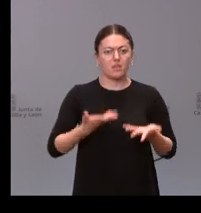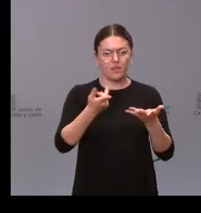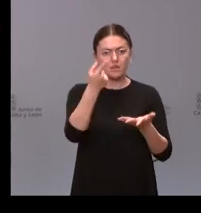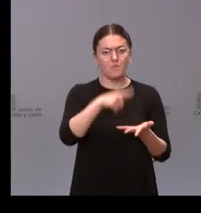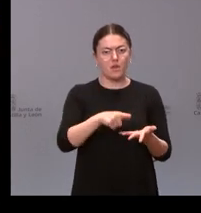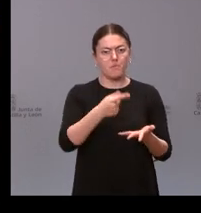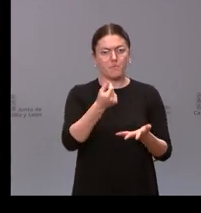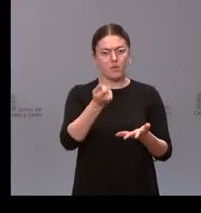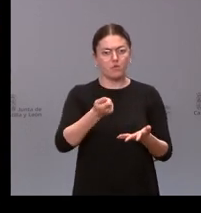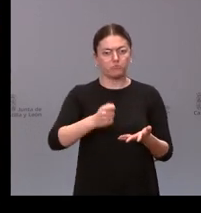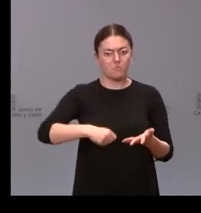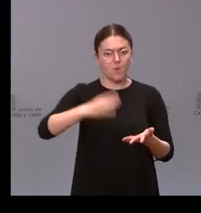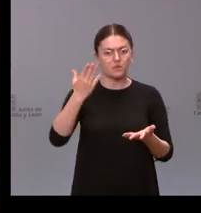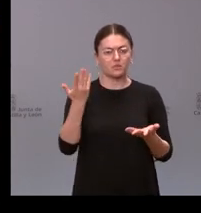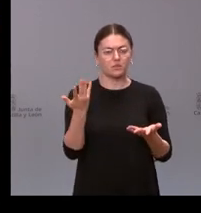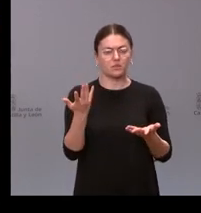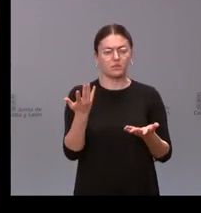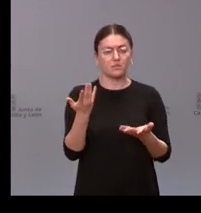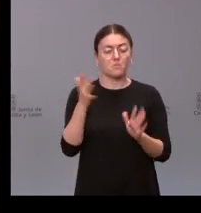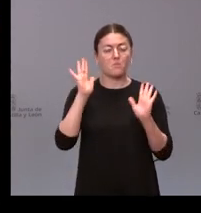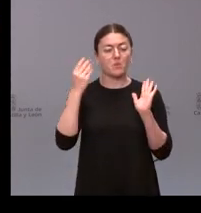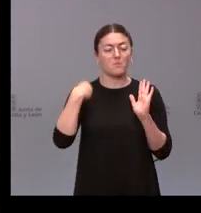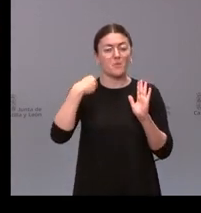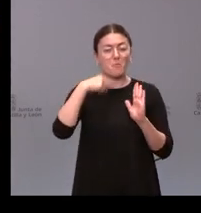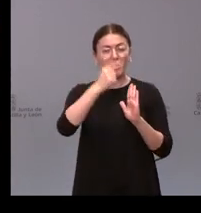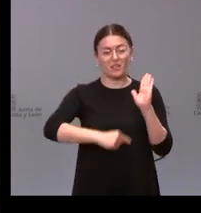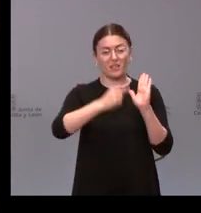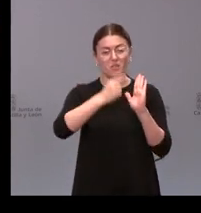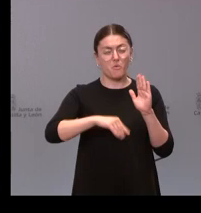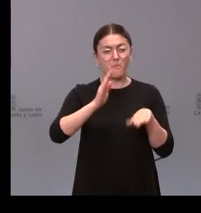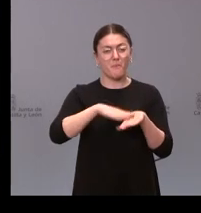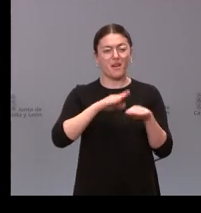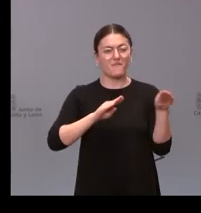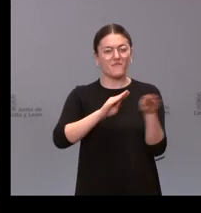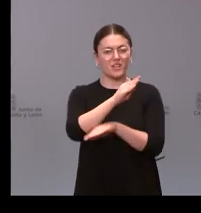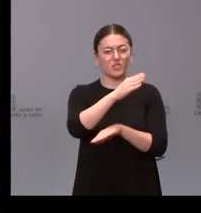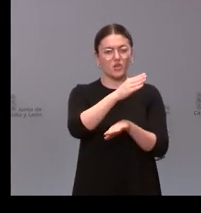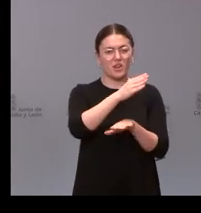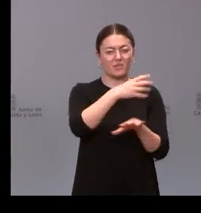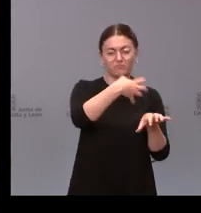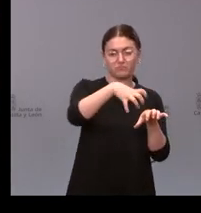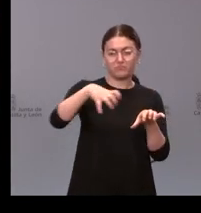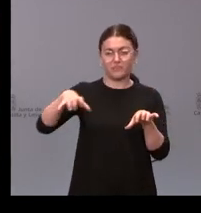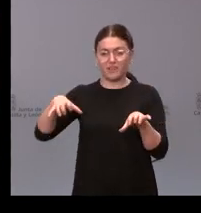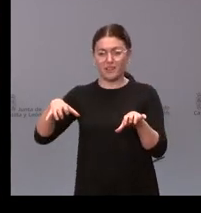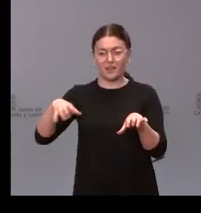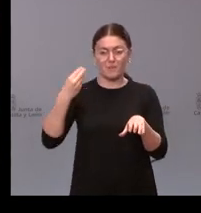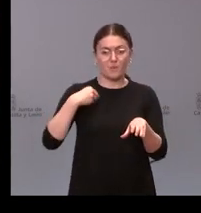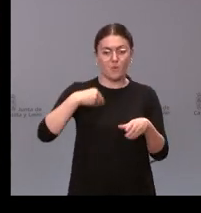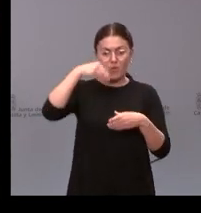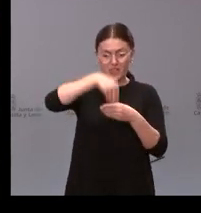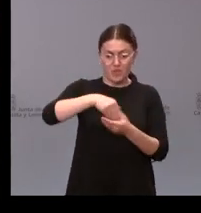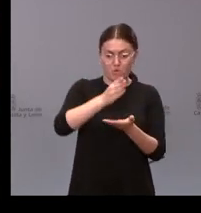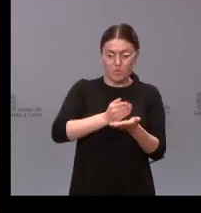entendí yo en la pregunta de mi compañero esos mismos criterios de reparto de inversiones no se diferencian internamente dentro de la comunidad por